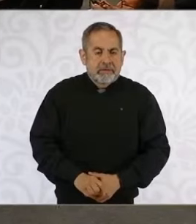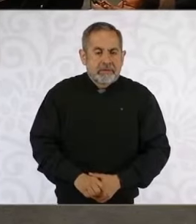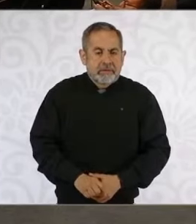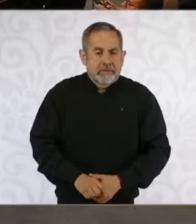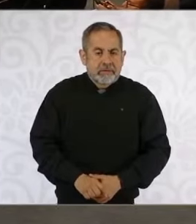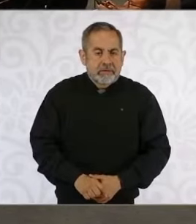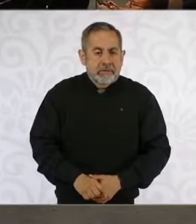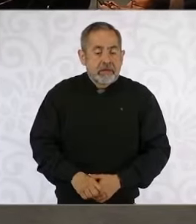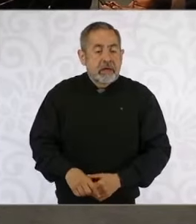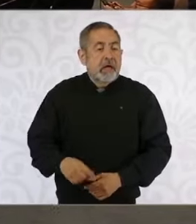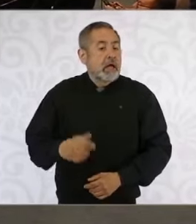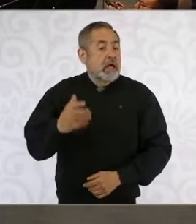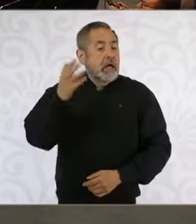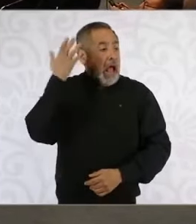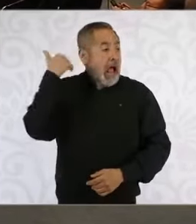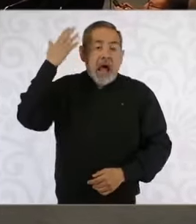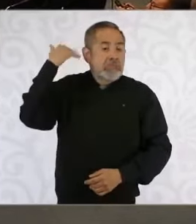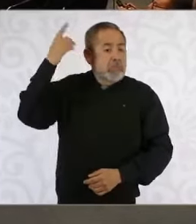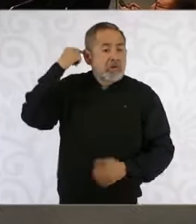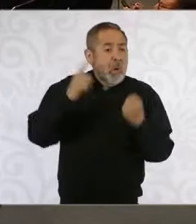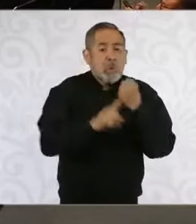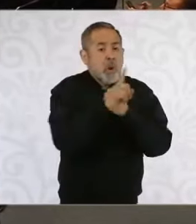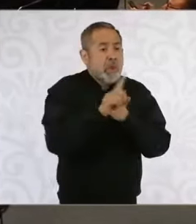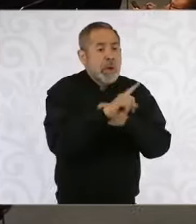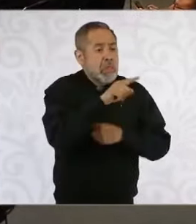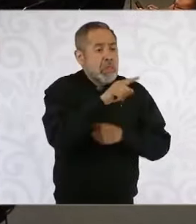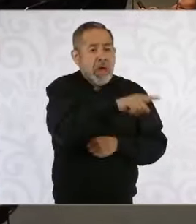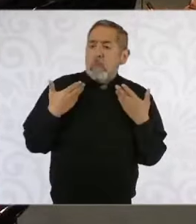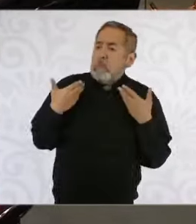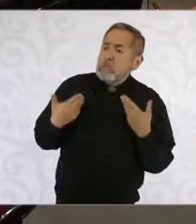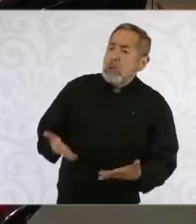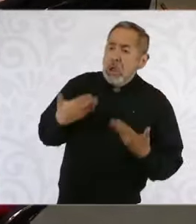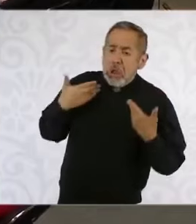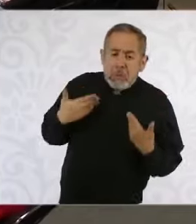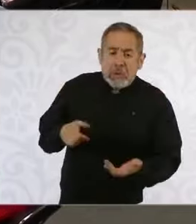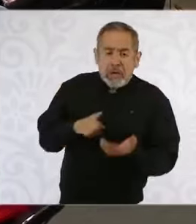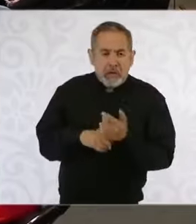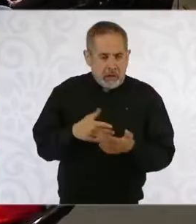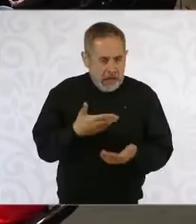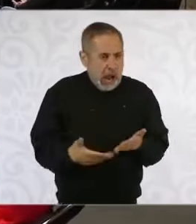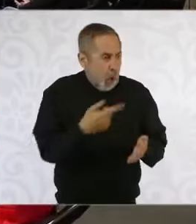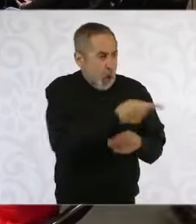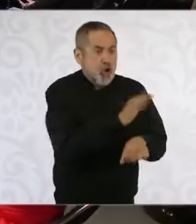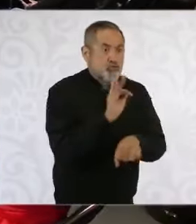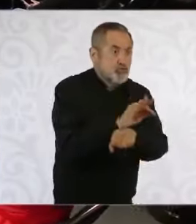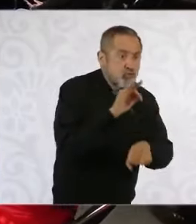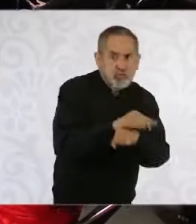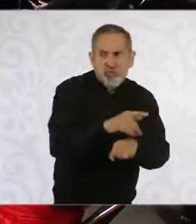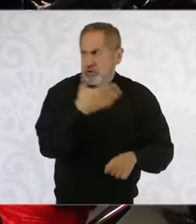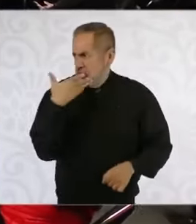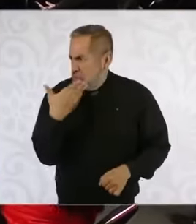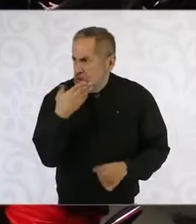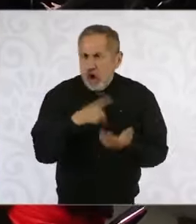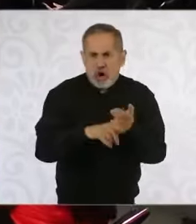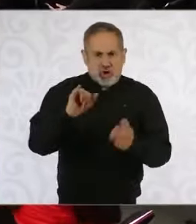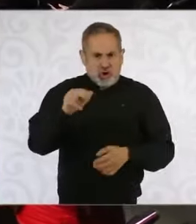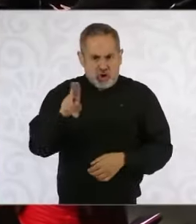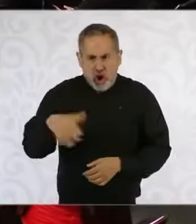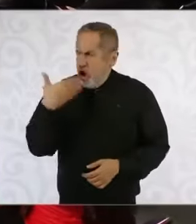Esto no era problema antes para los que hoy defienden a capa y espada al INAI.